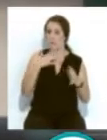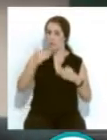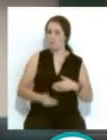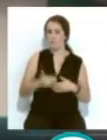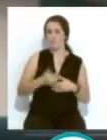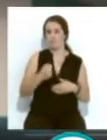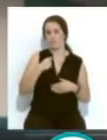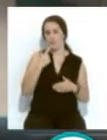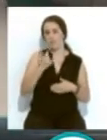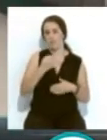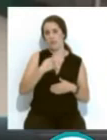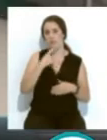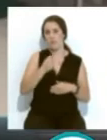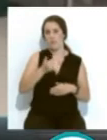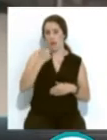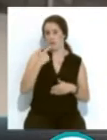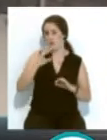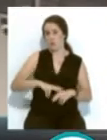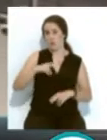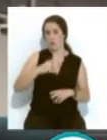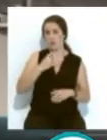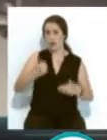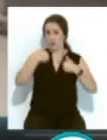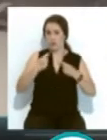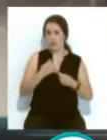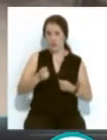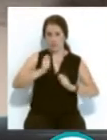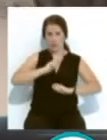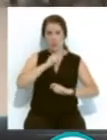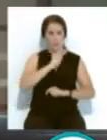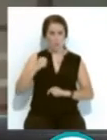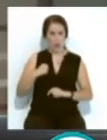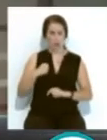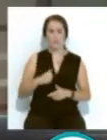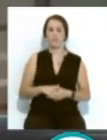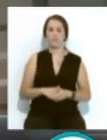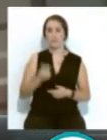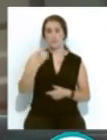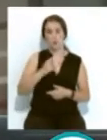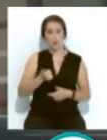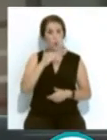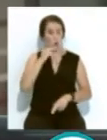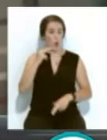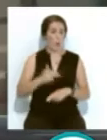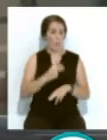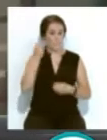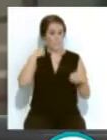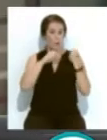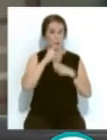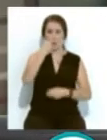en el que tenemos que ejercer más que nunca nuestra responsabilidad individual... ...tener un comportamiento